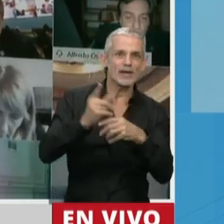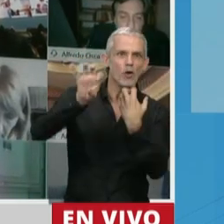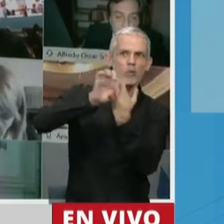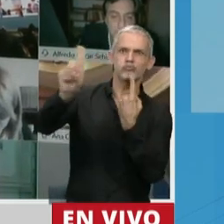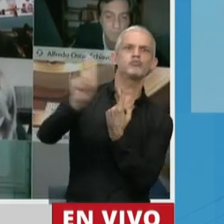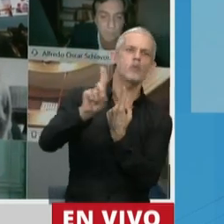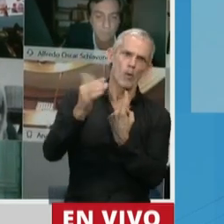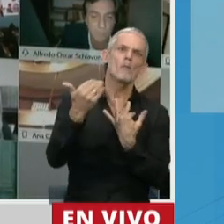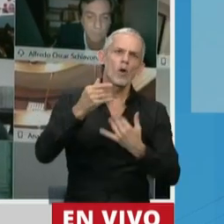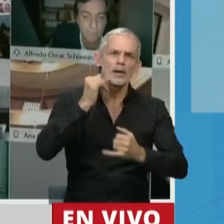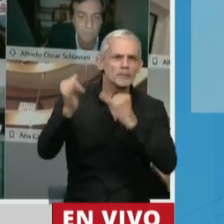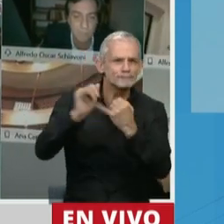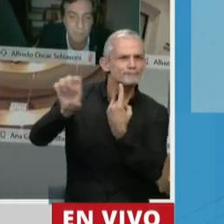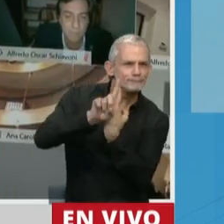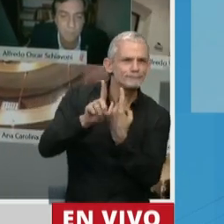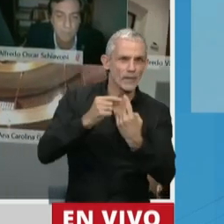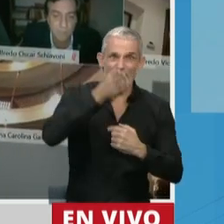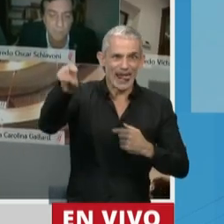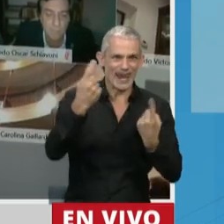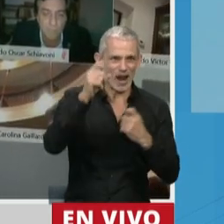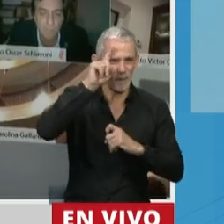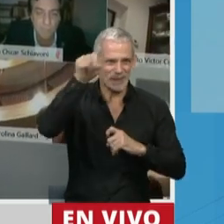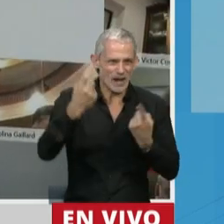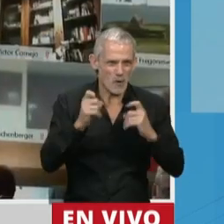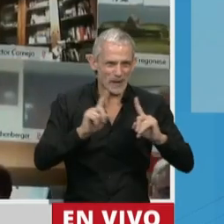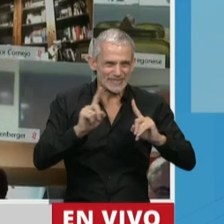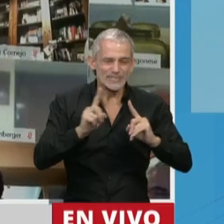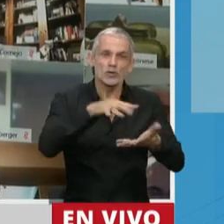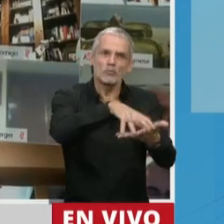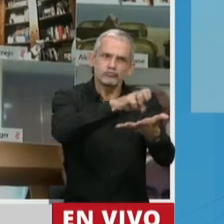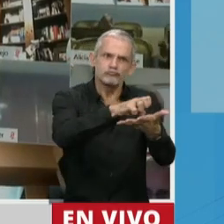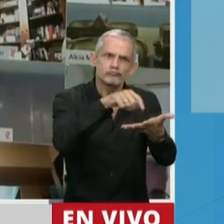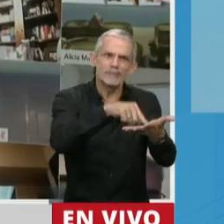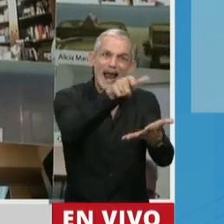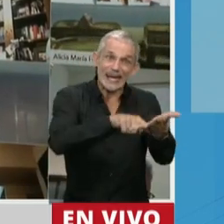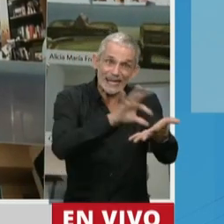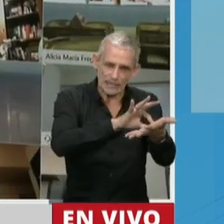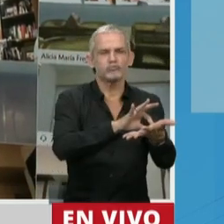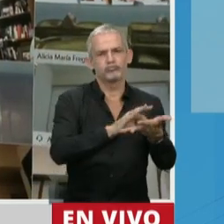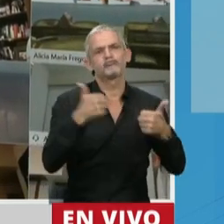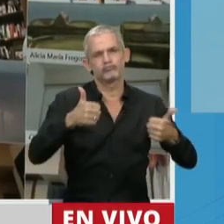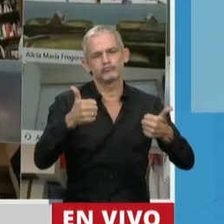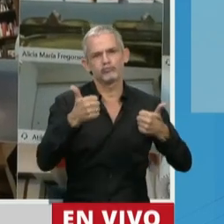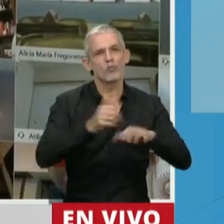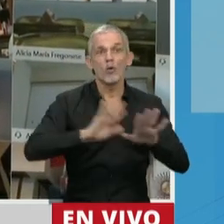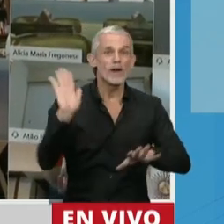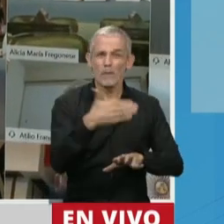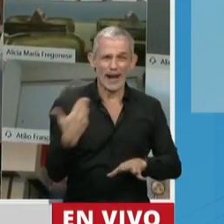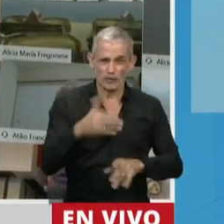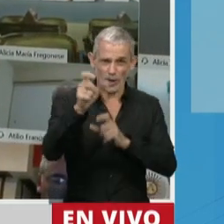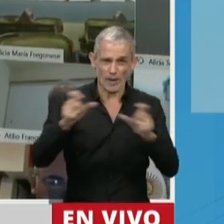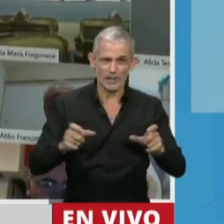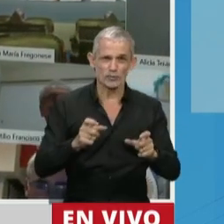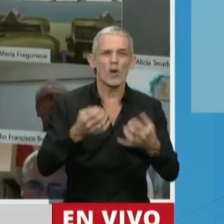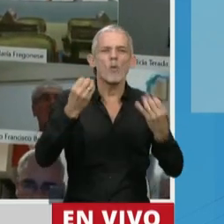receta a través de la manera digital, es una gran noticia. Una gran noticia para todos, pero sobre todo